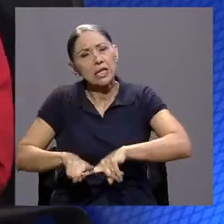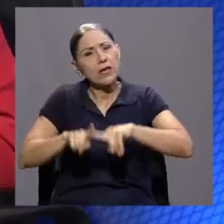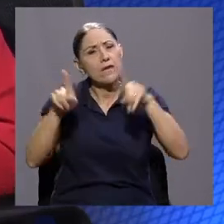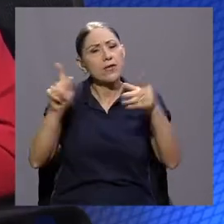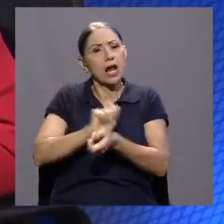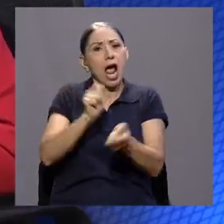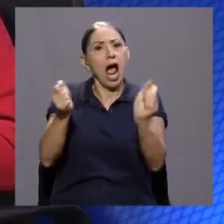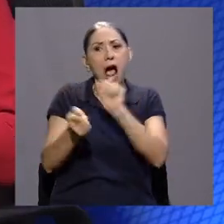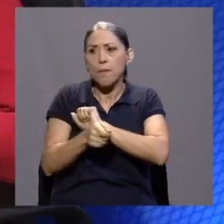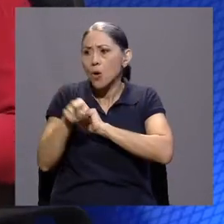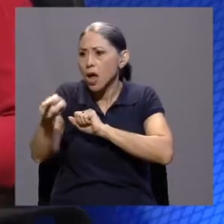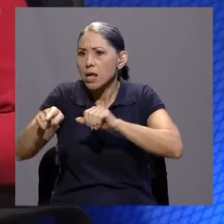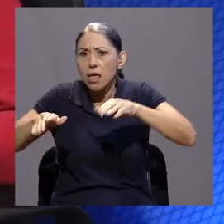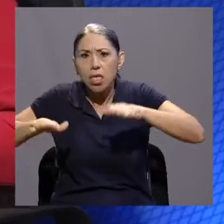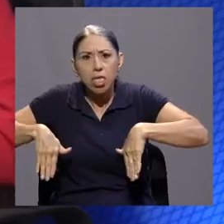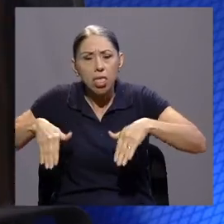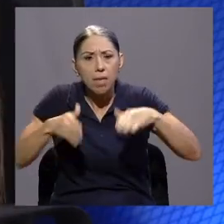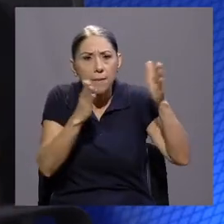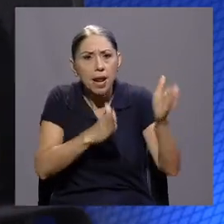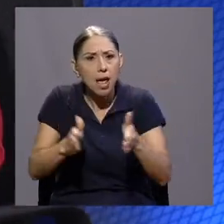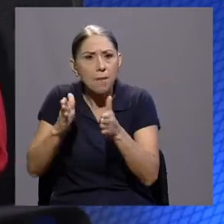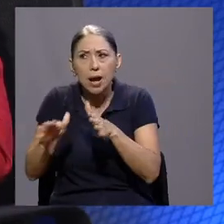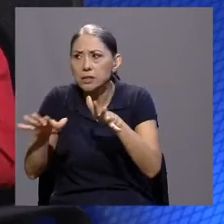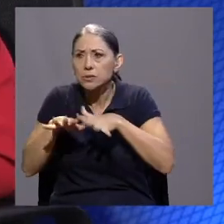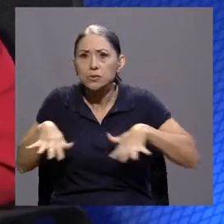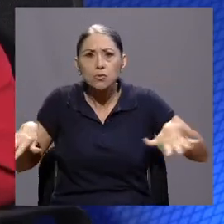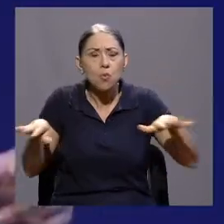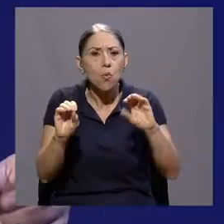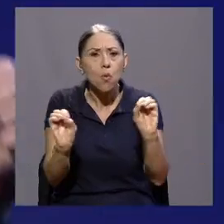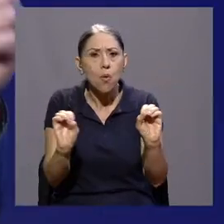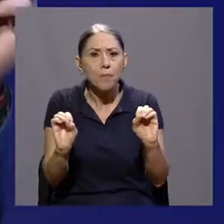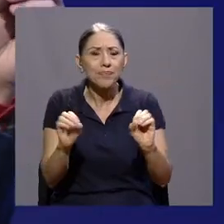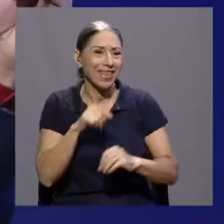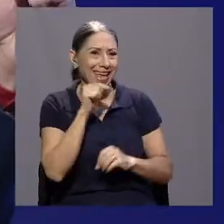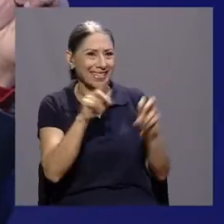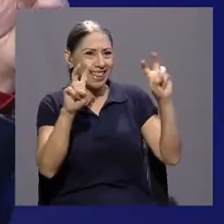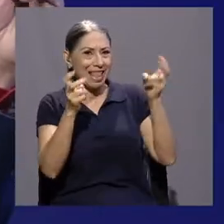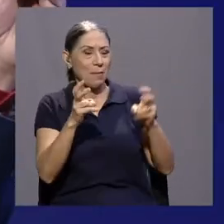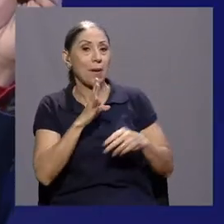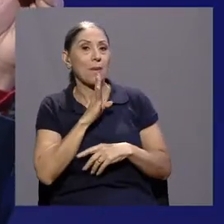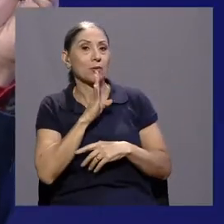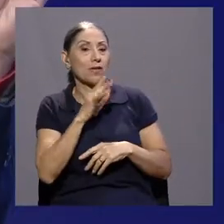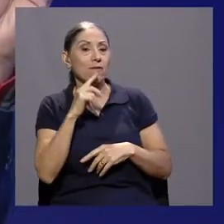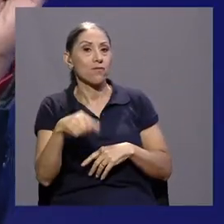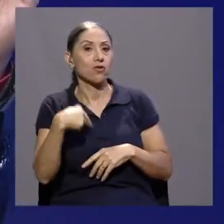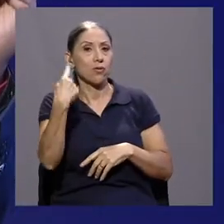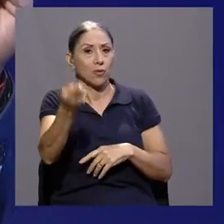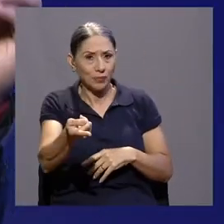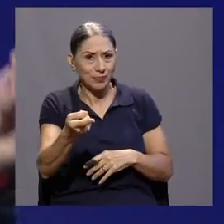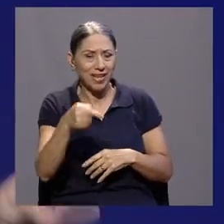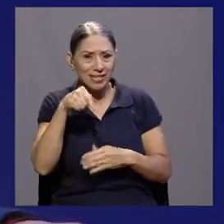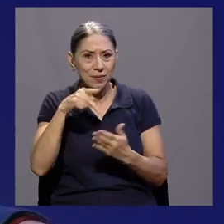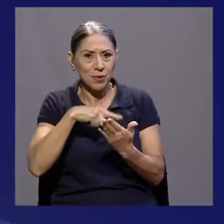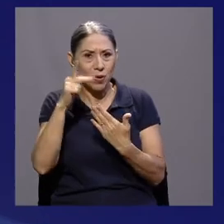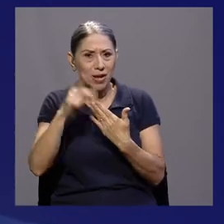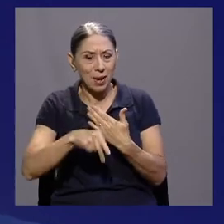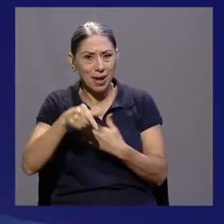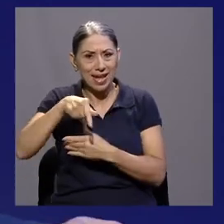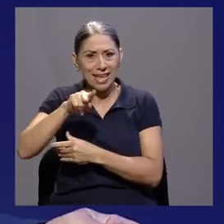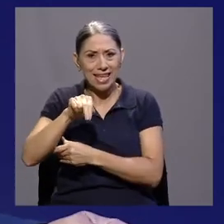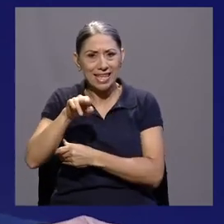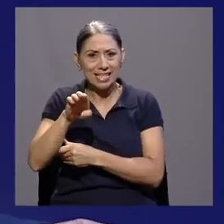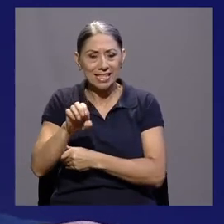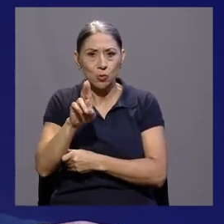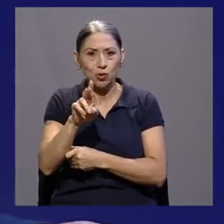no había preparación ni del trabajador, ni del ambiente en el hogar. Ese tema es el que vamos a ampliar en la segunda parte de este programa de